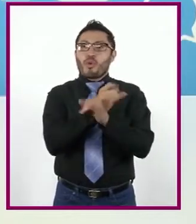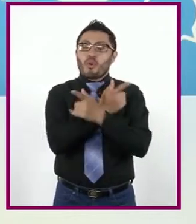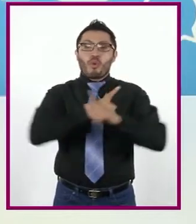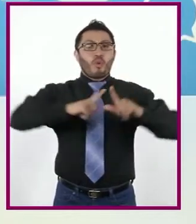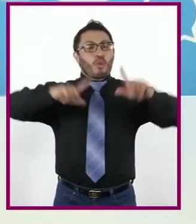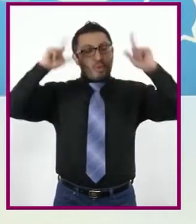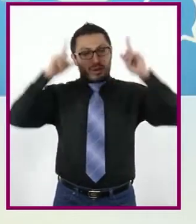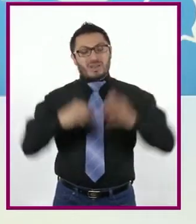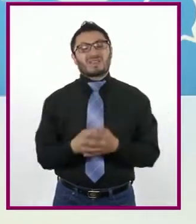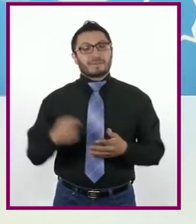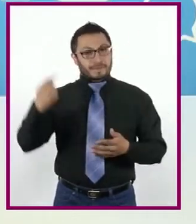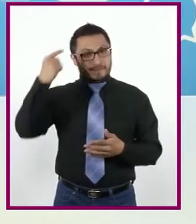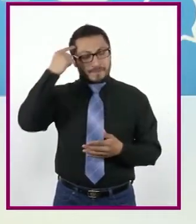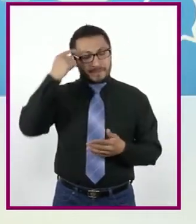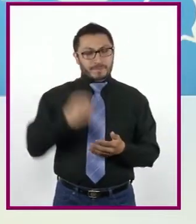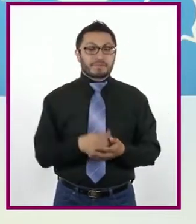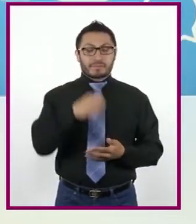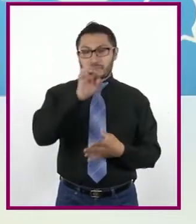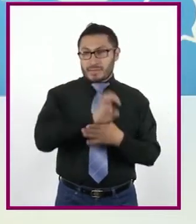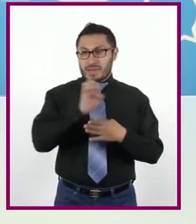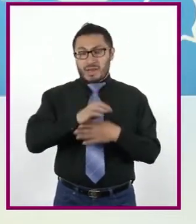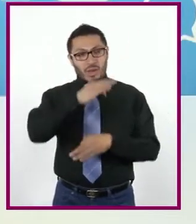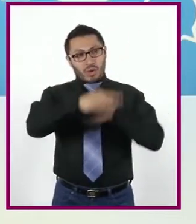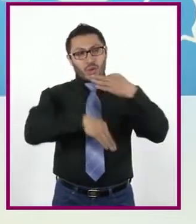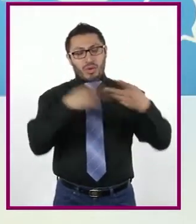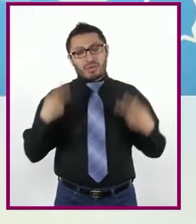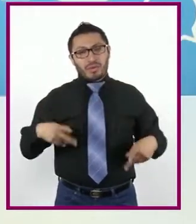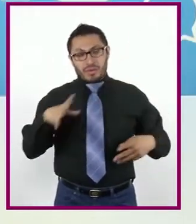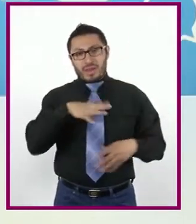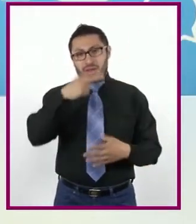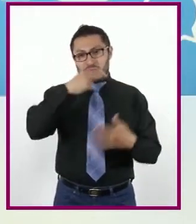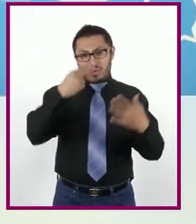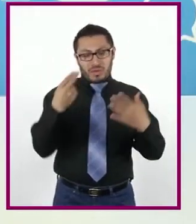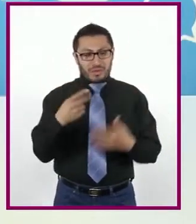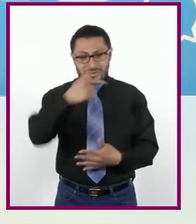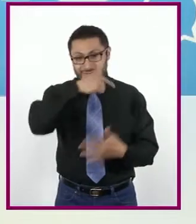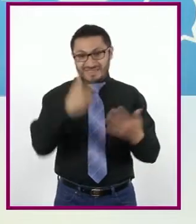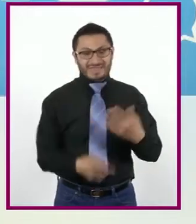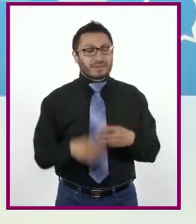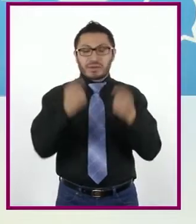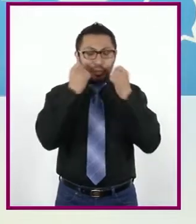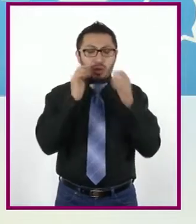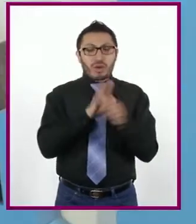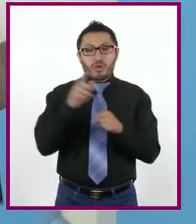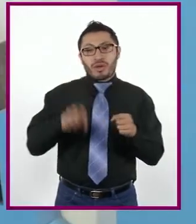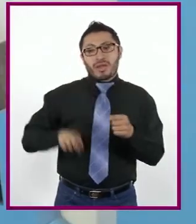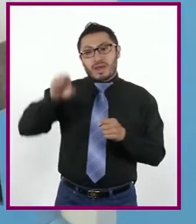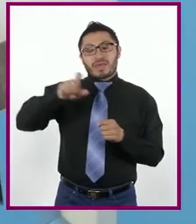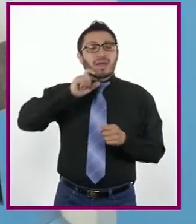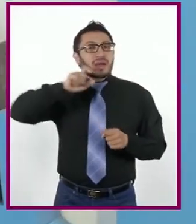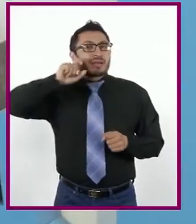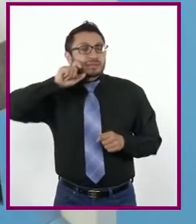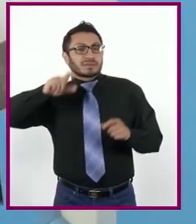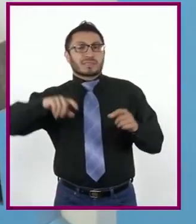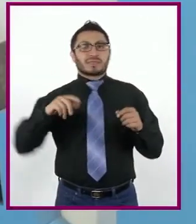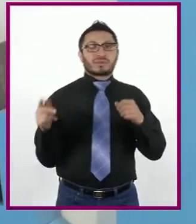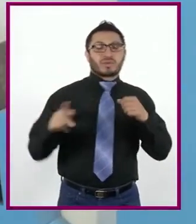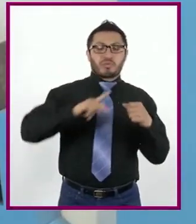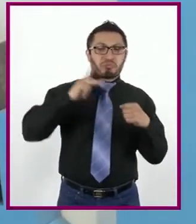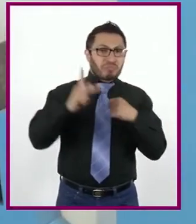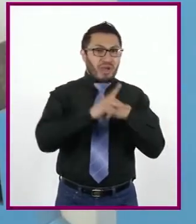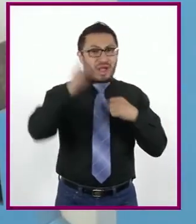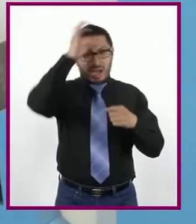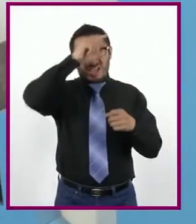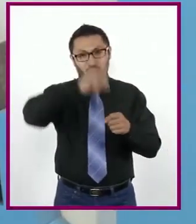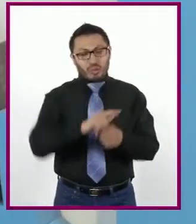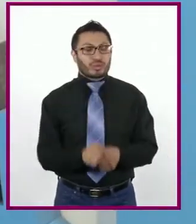tenemos estas necesidades, sin importar la edad, el sexo, la nacionalidad o la cultura. Exacto, pero